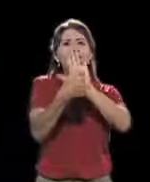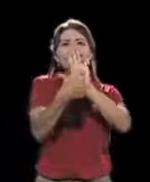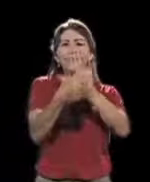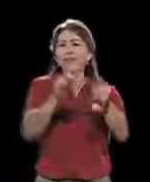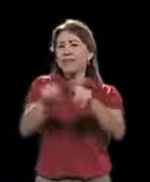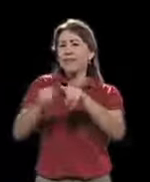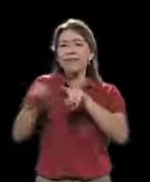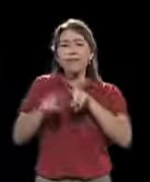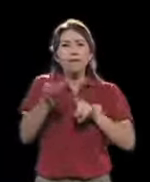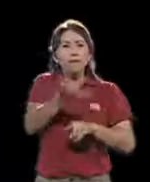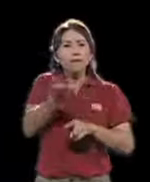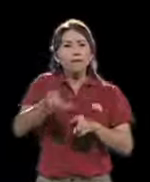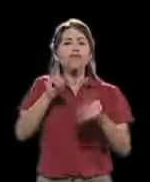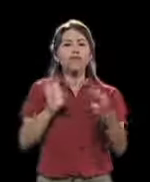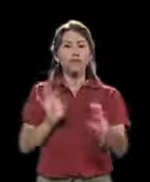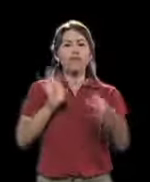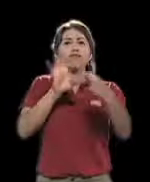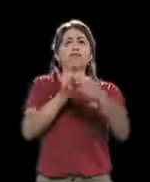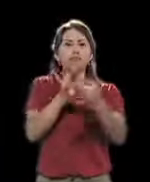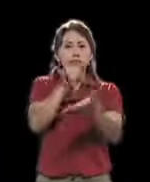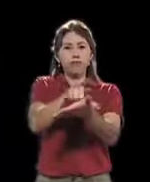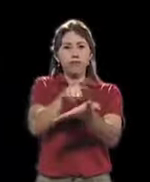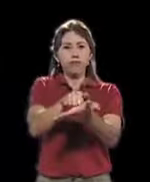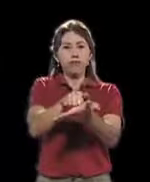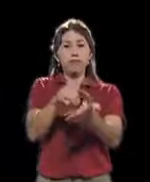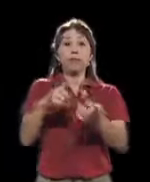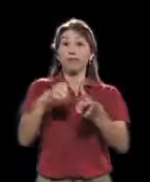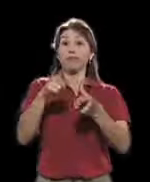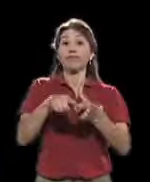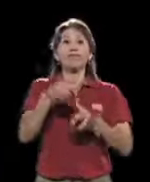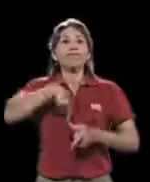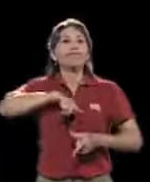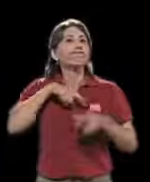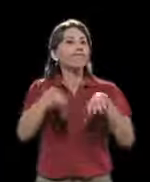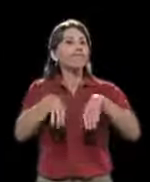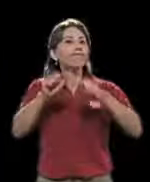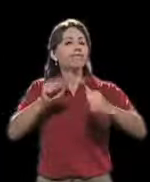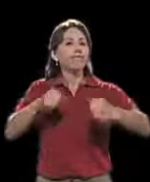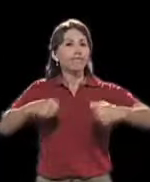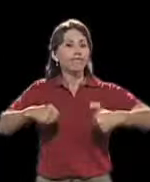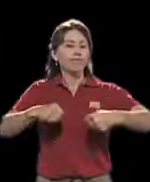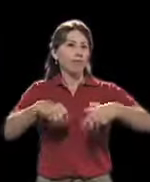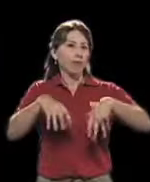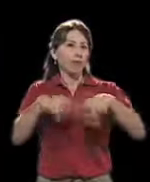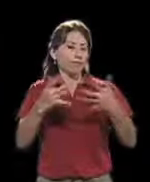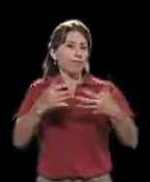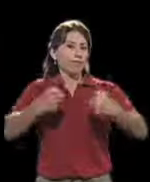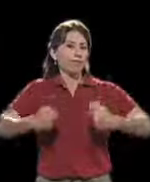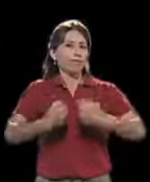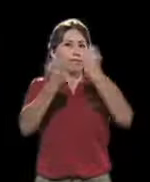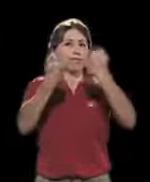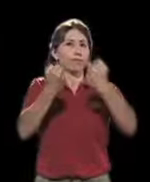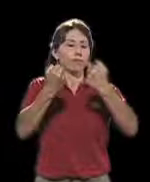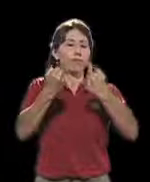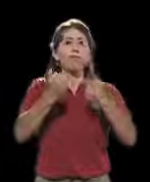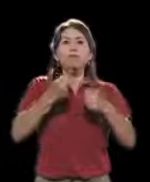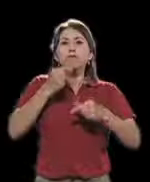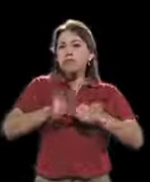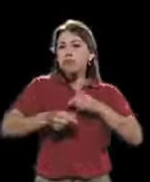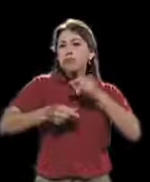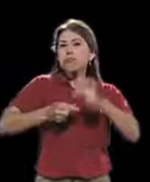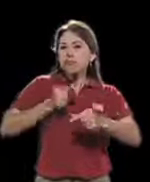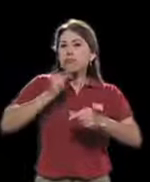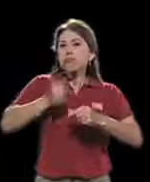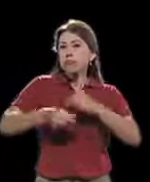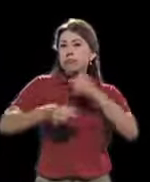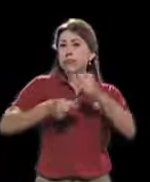o sea, tiene que ver con todos estos elementos. Entonces el reto es poder ir abarcando paulatinamente con